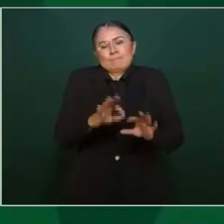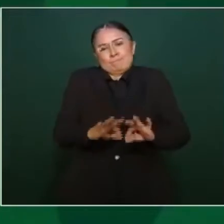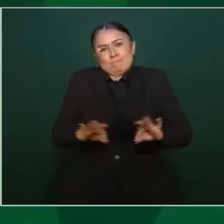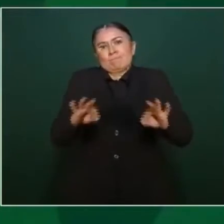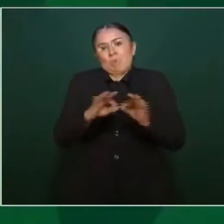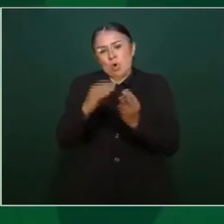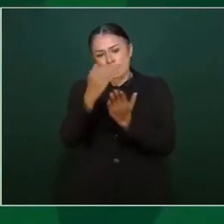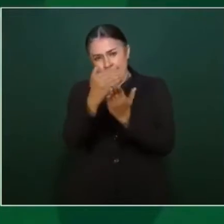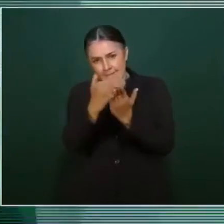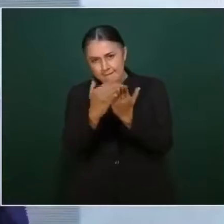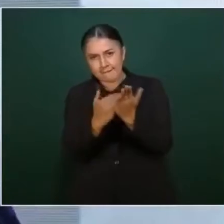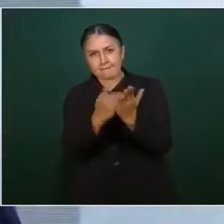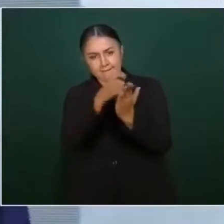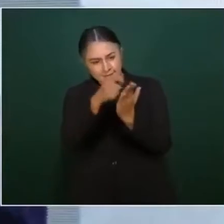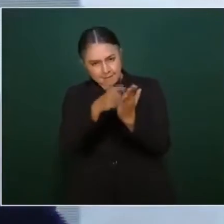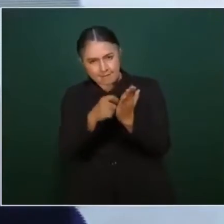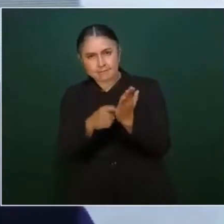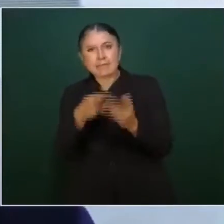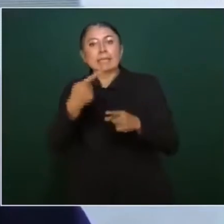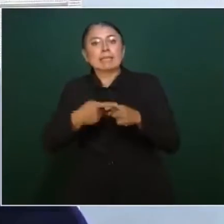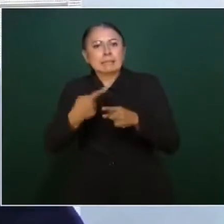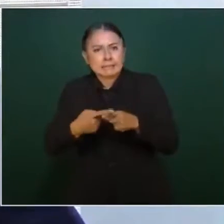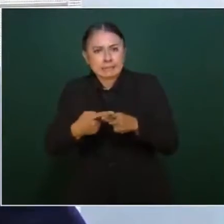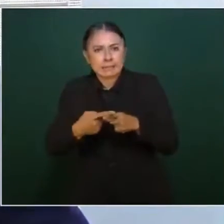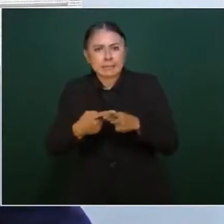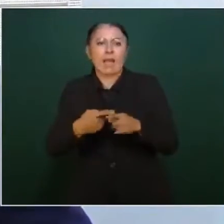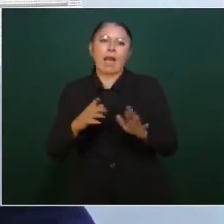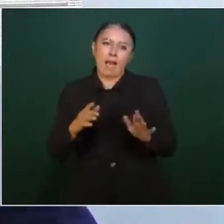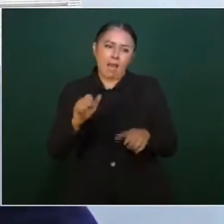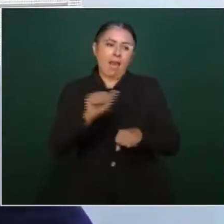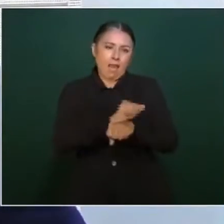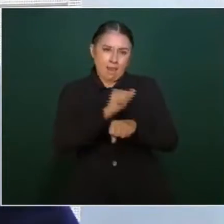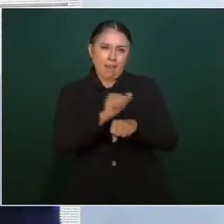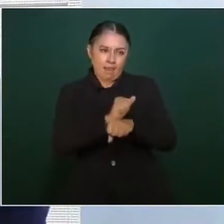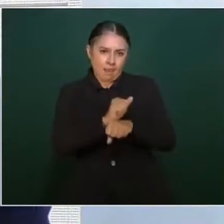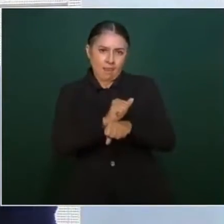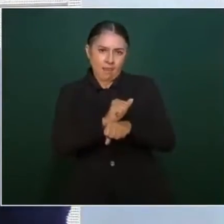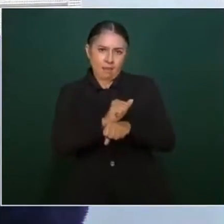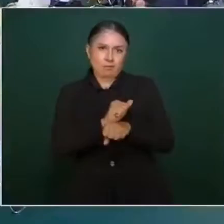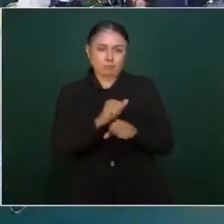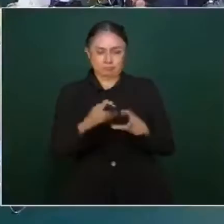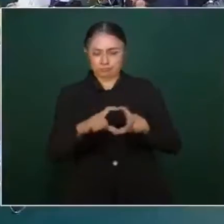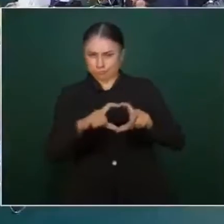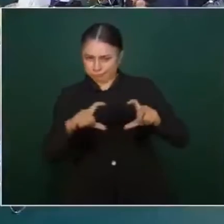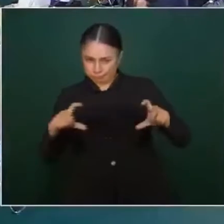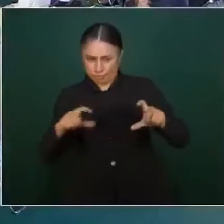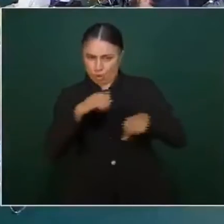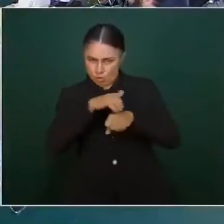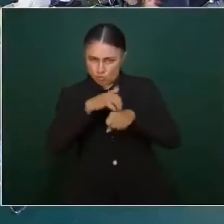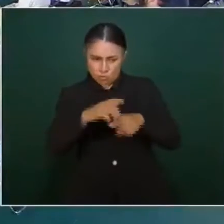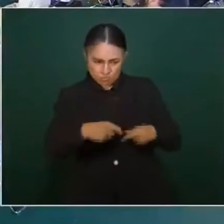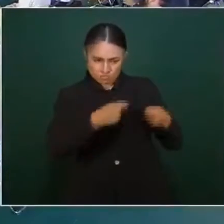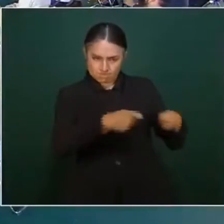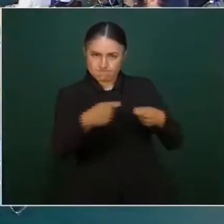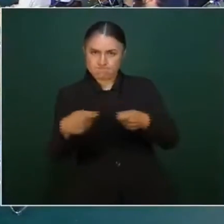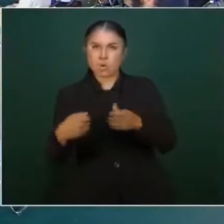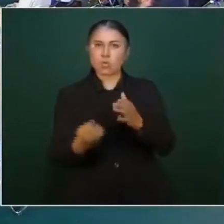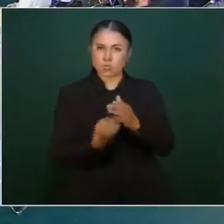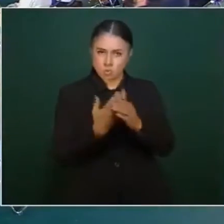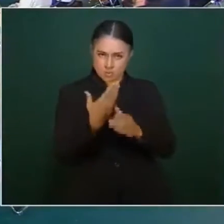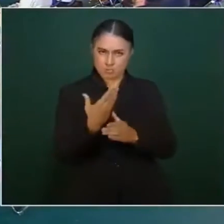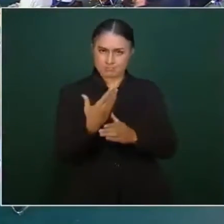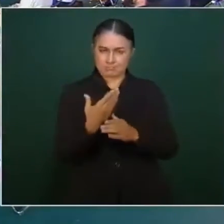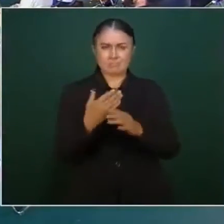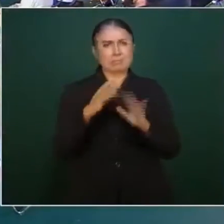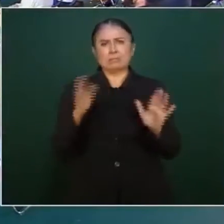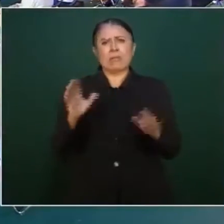y se les van a entregar unas placas y ya no van